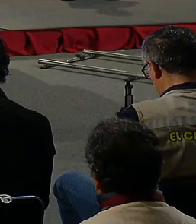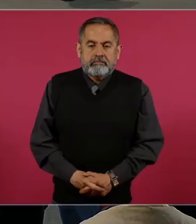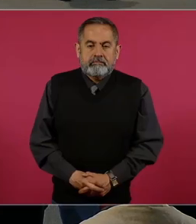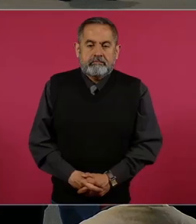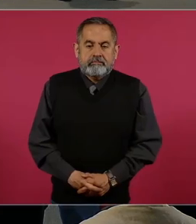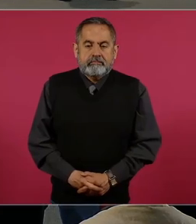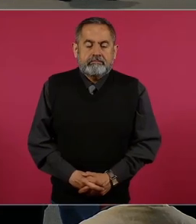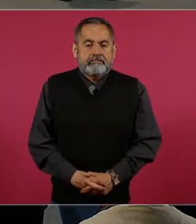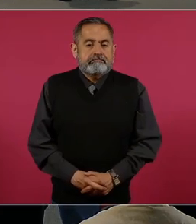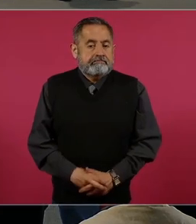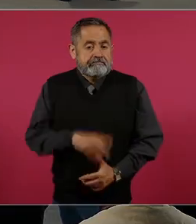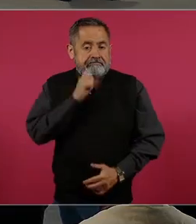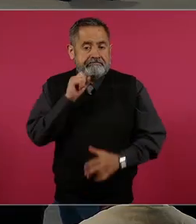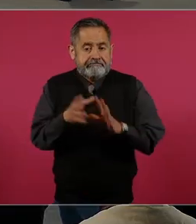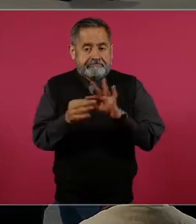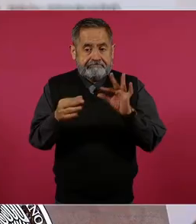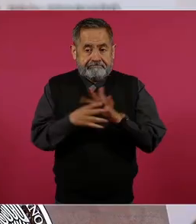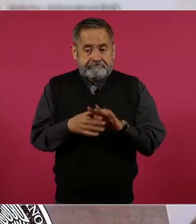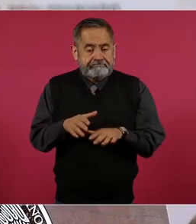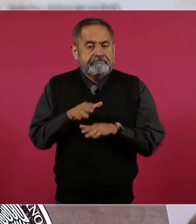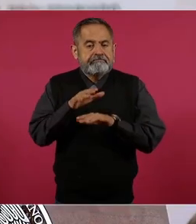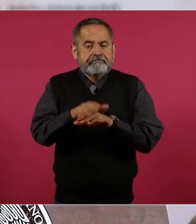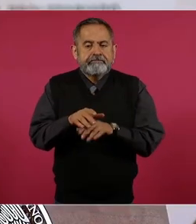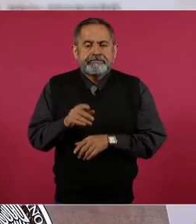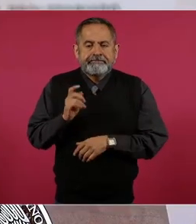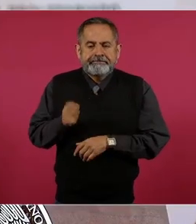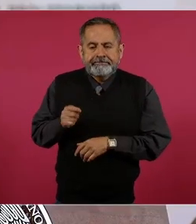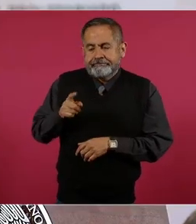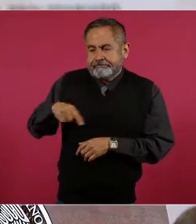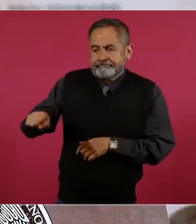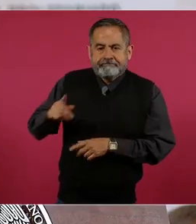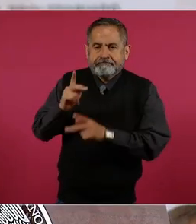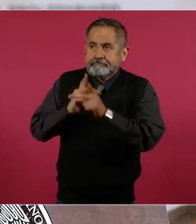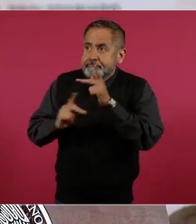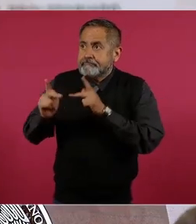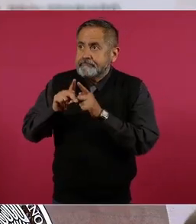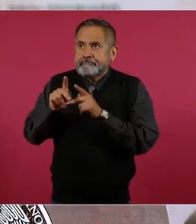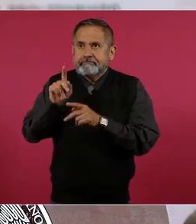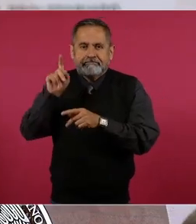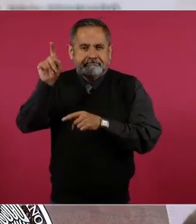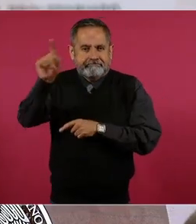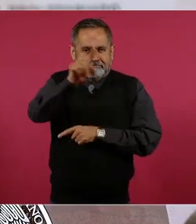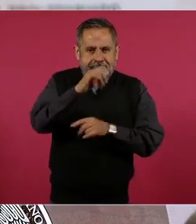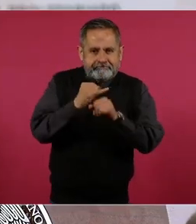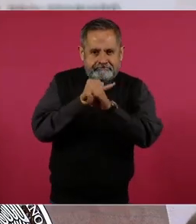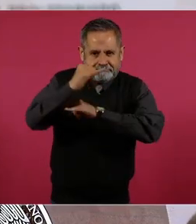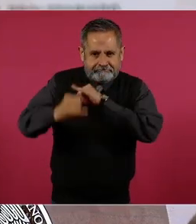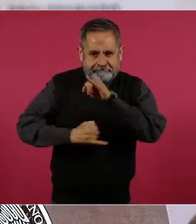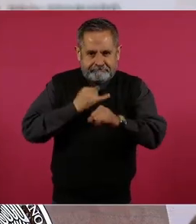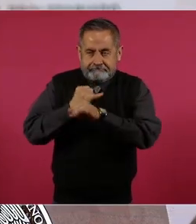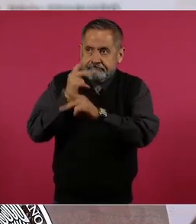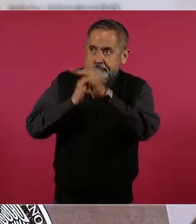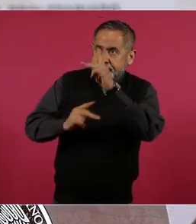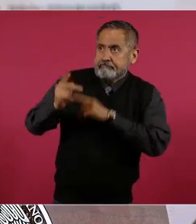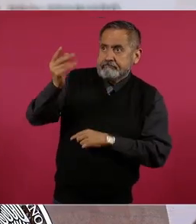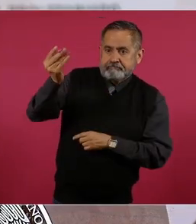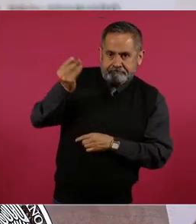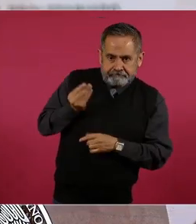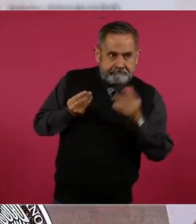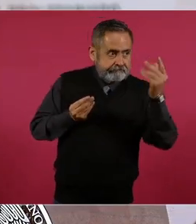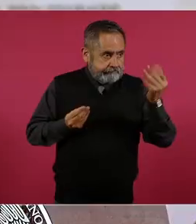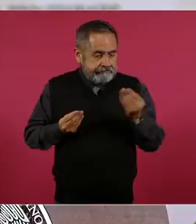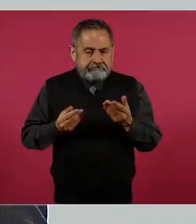Queremos resaltar también que con respecto a la relación de créditos que se tienen con organismos financieros internacionales, esta